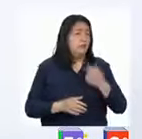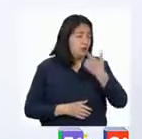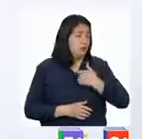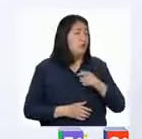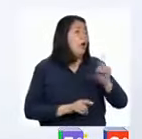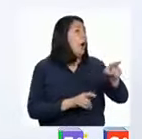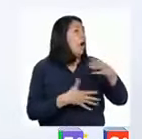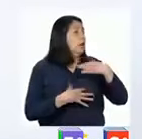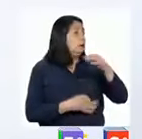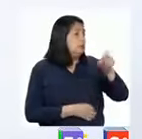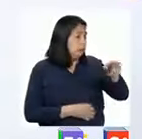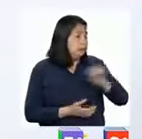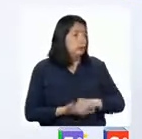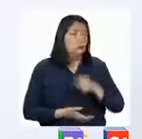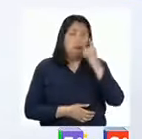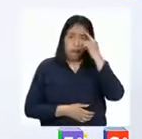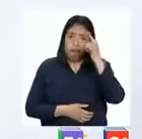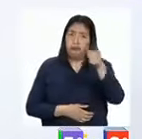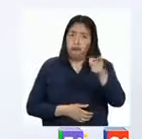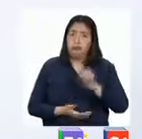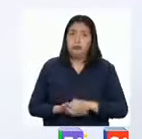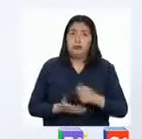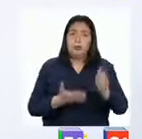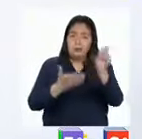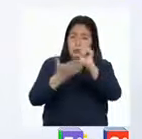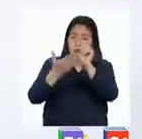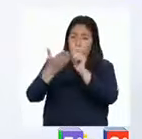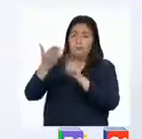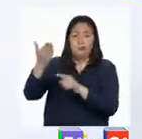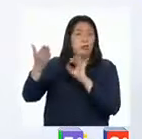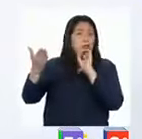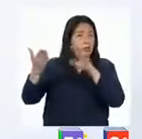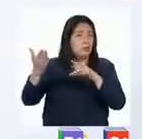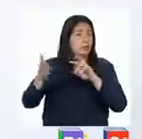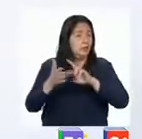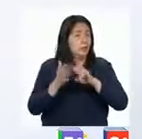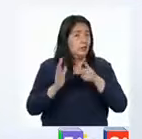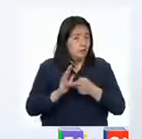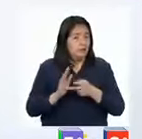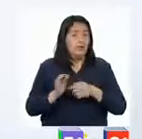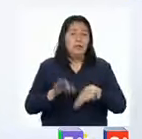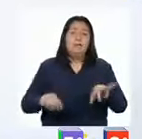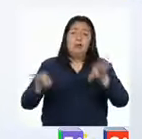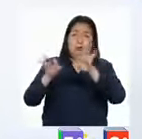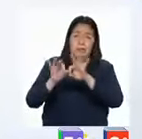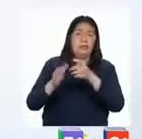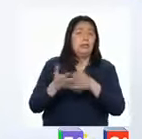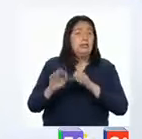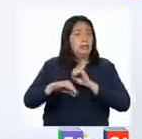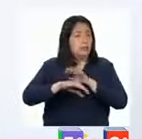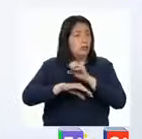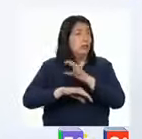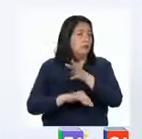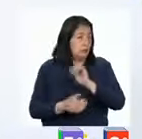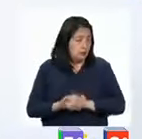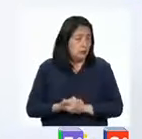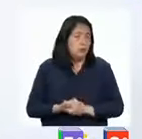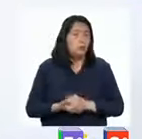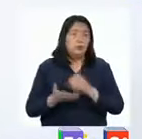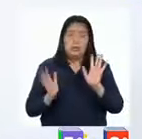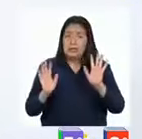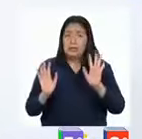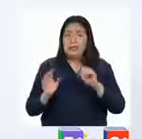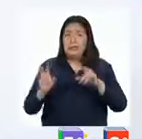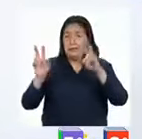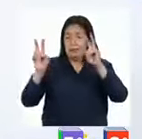¡Qué interesante, Abel! ¿Te has dado cuenta que el texto presenta el concepto, la importancia y las recomendaciones en